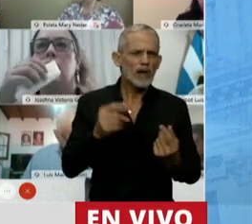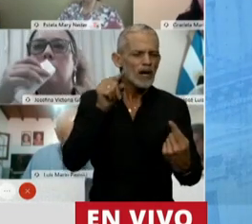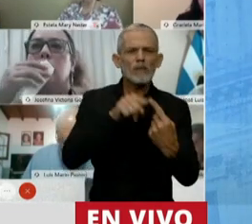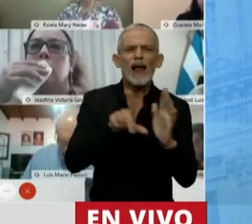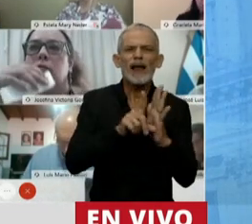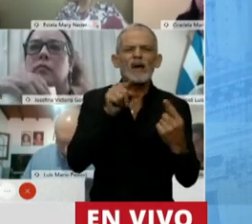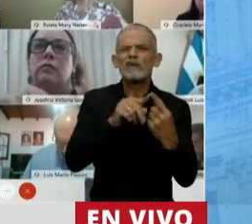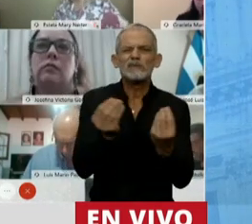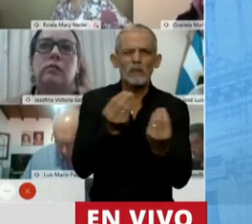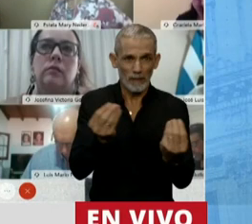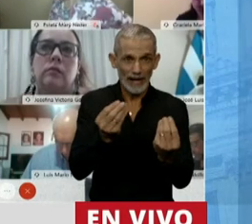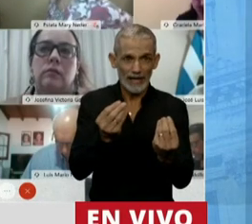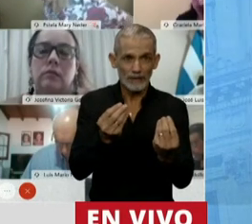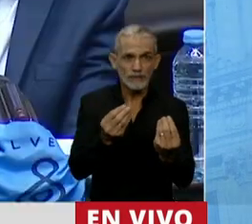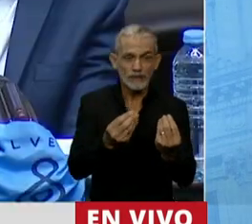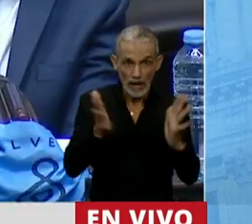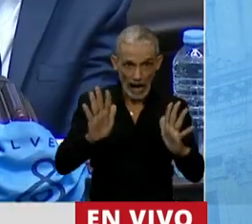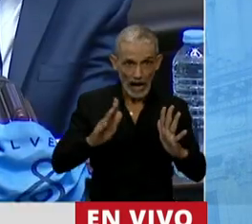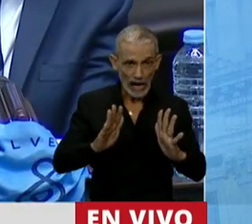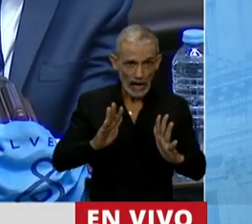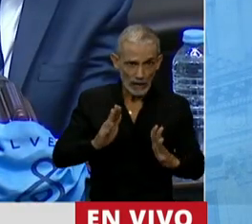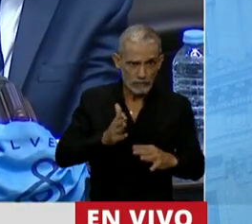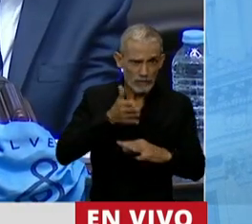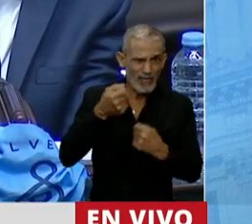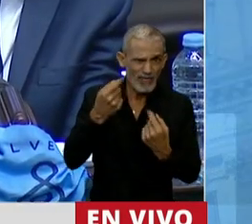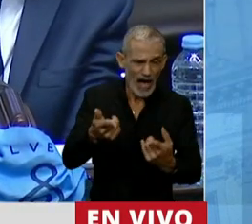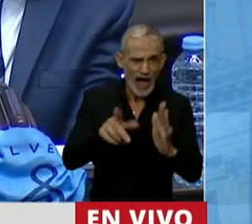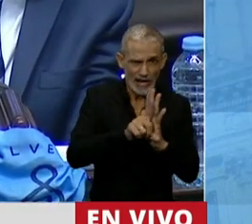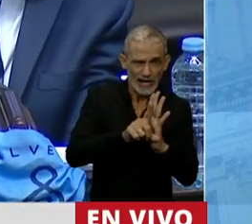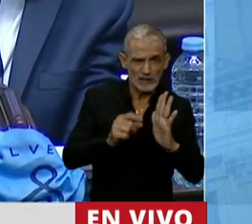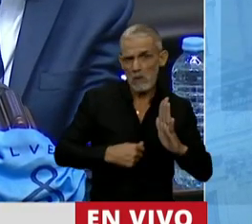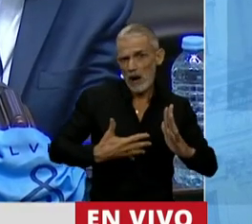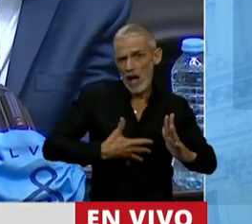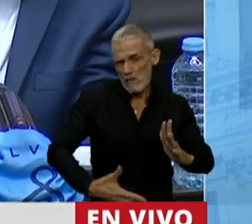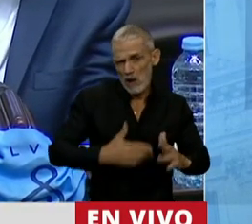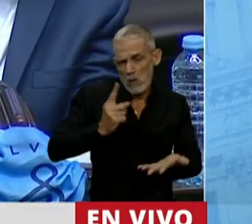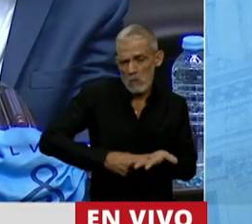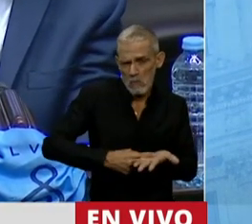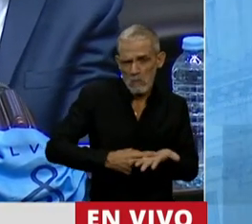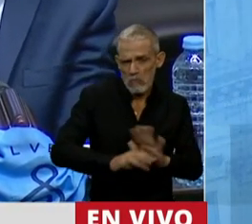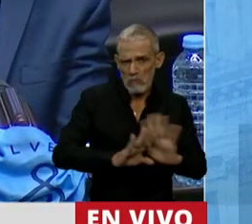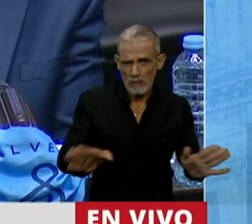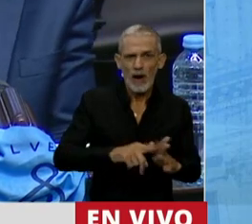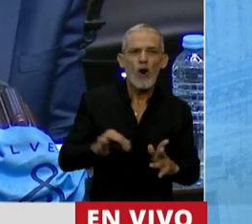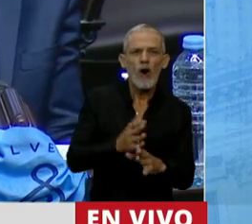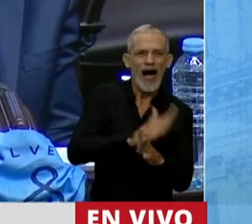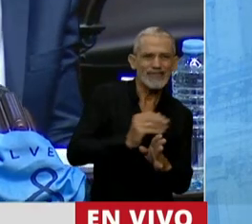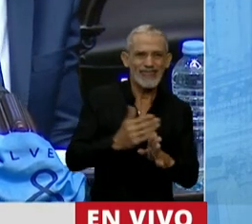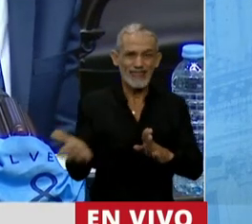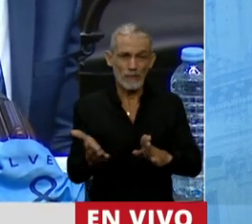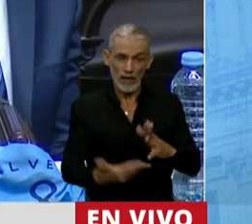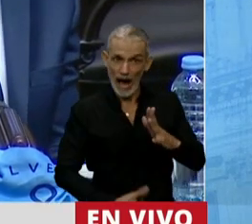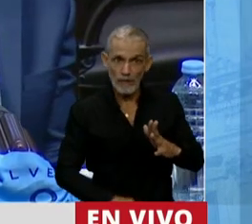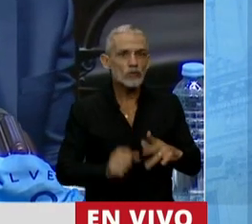estamos hablando entonces de regular el acceso a la interrupción voluntaria del embarazo y la atención pre y pos aborto. Me parece clave que podamos